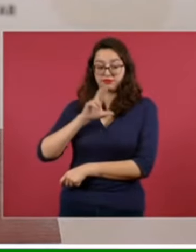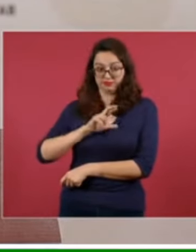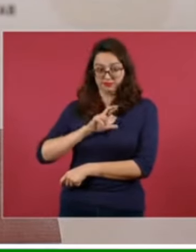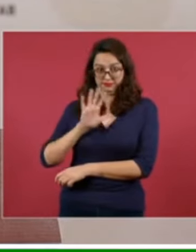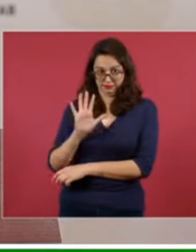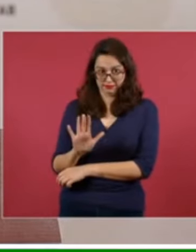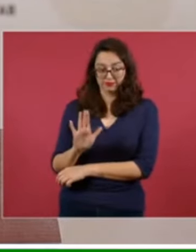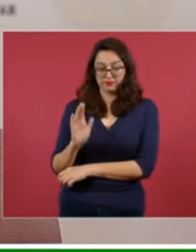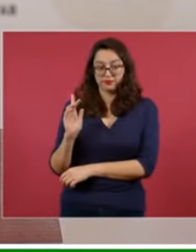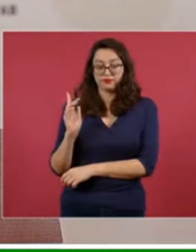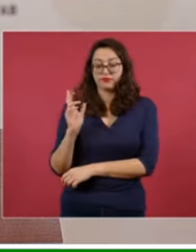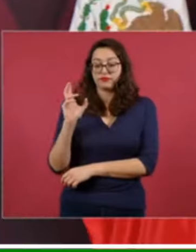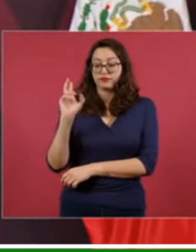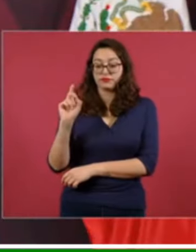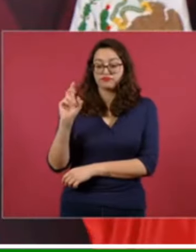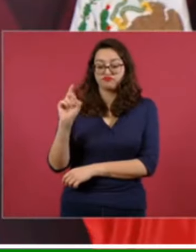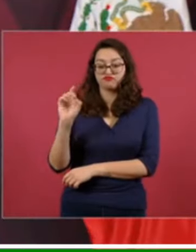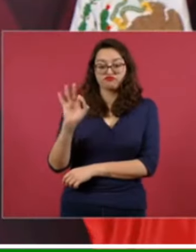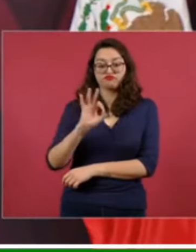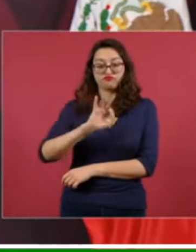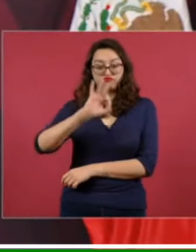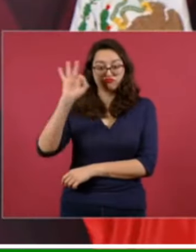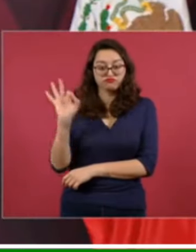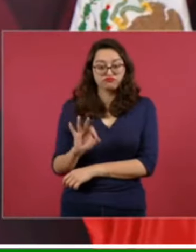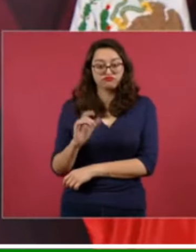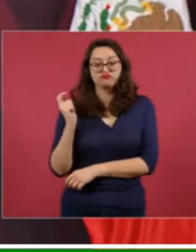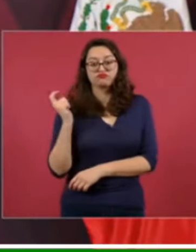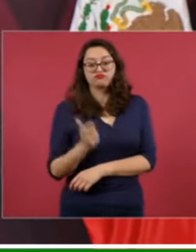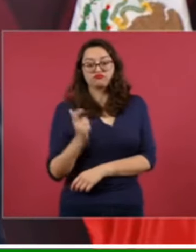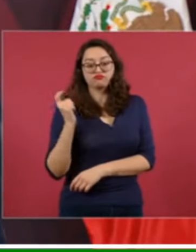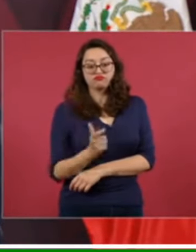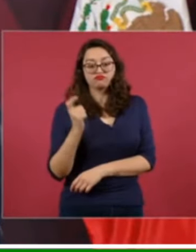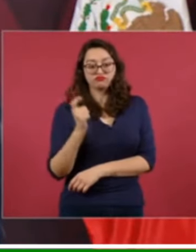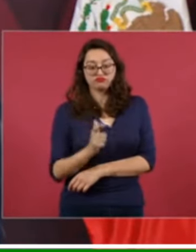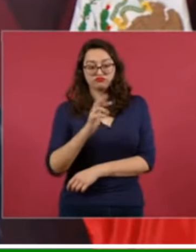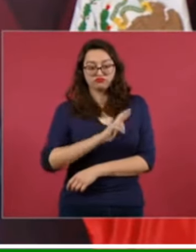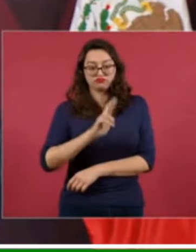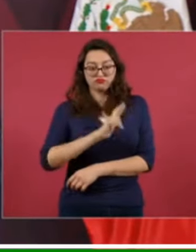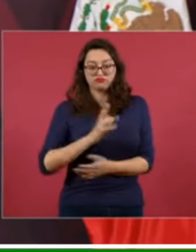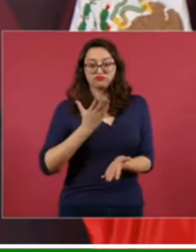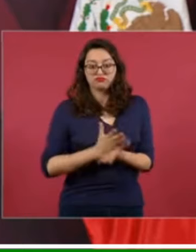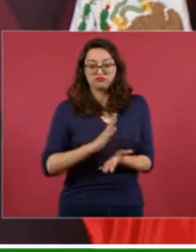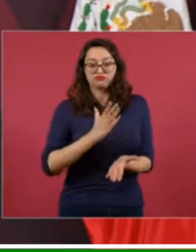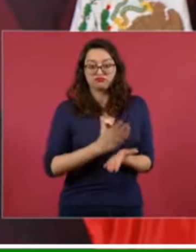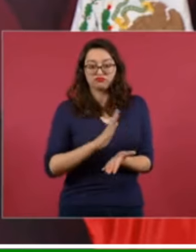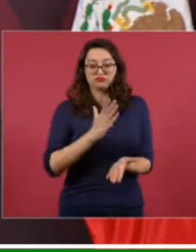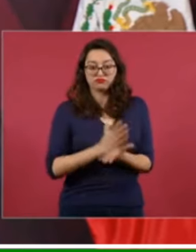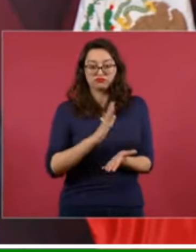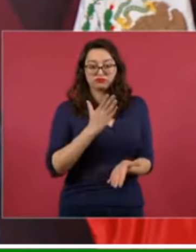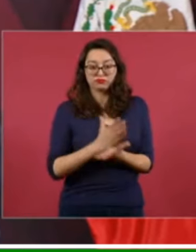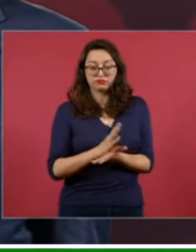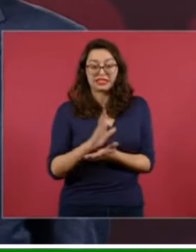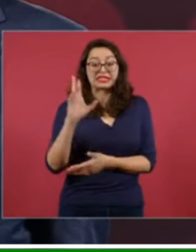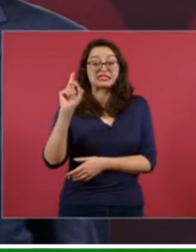el 30% de el costo comercial de la renta.